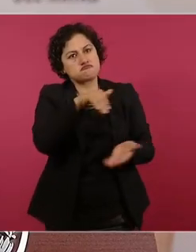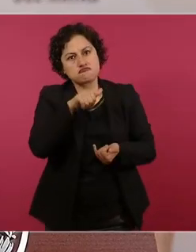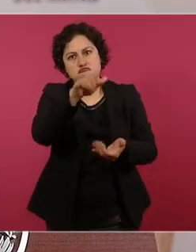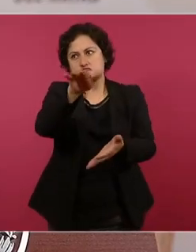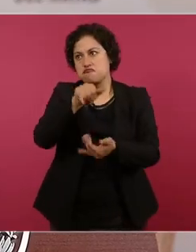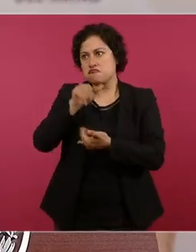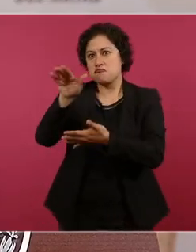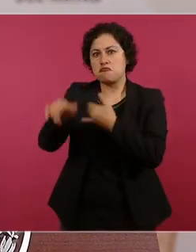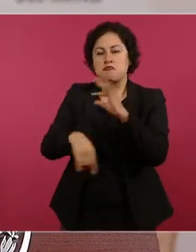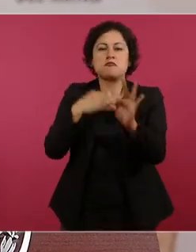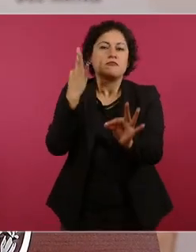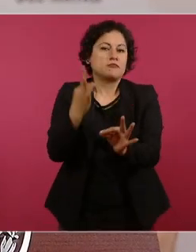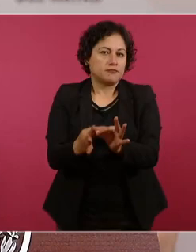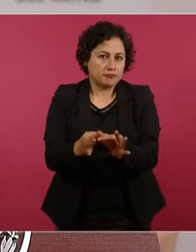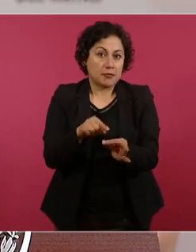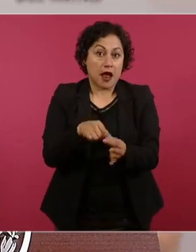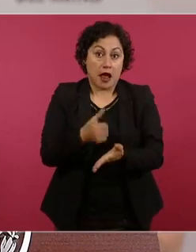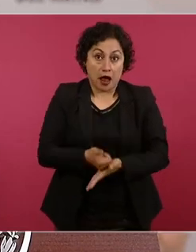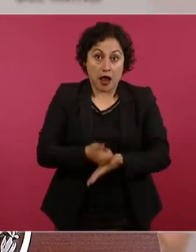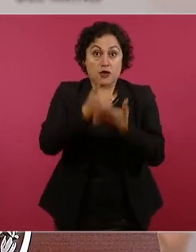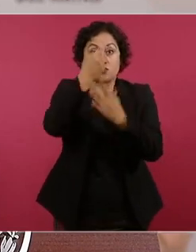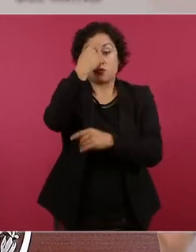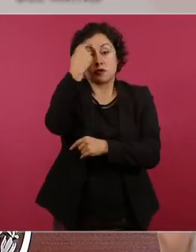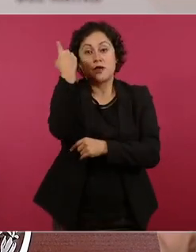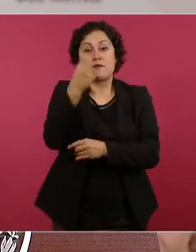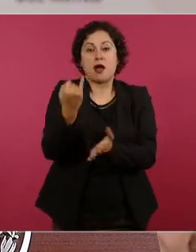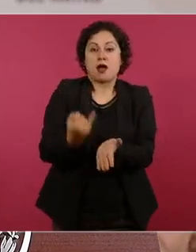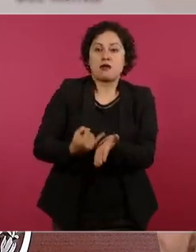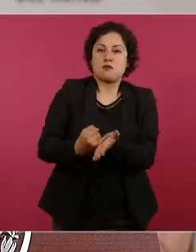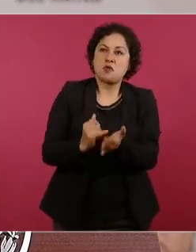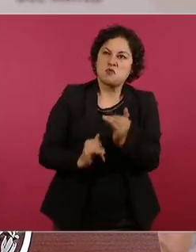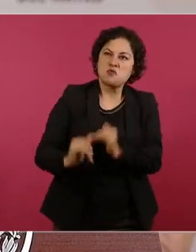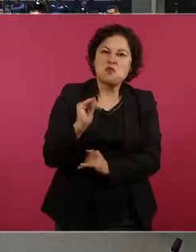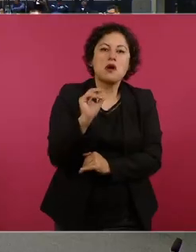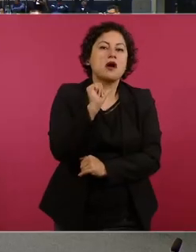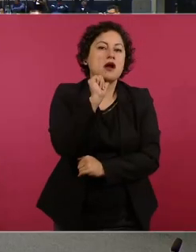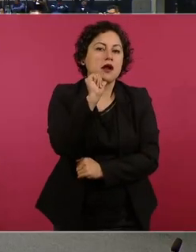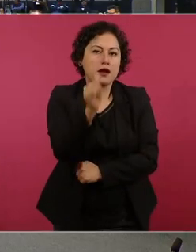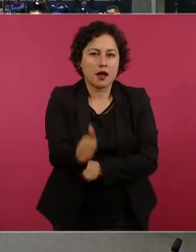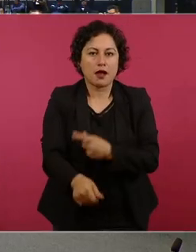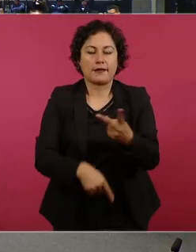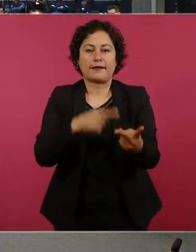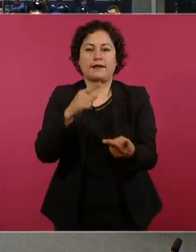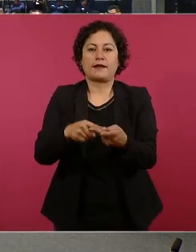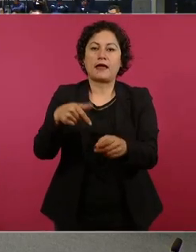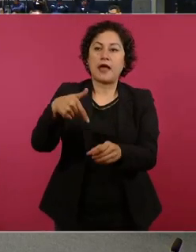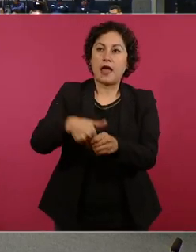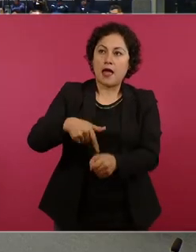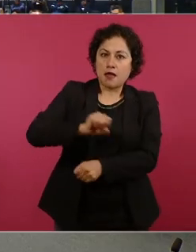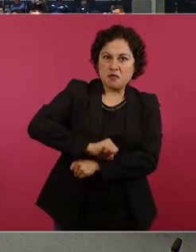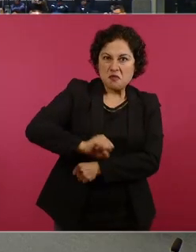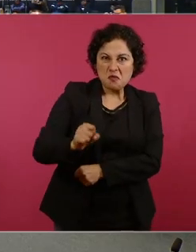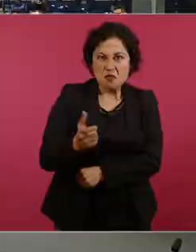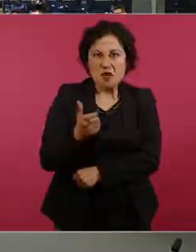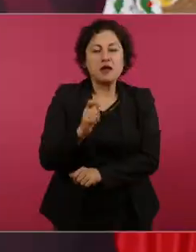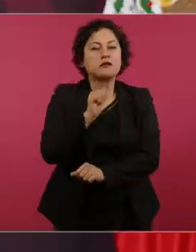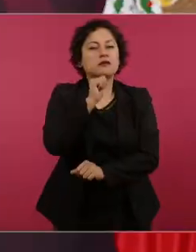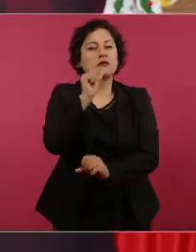gasolinazos y sin que aumente el precio de la luz entonces